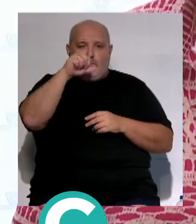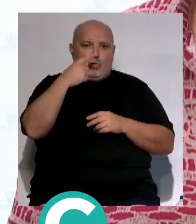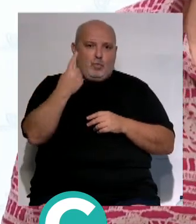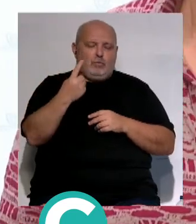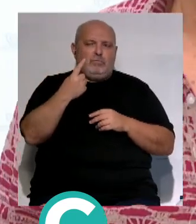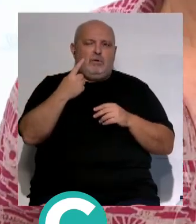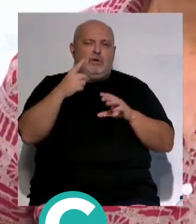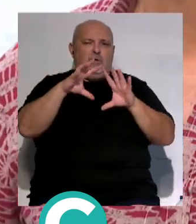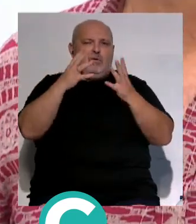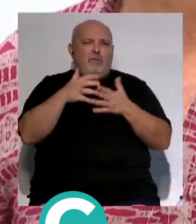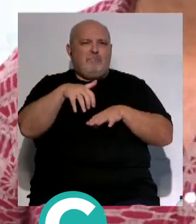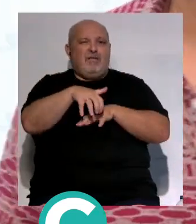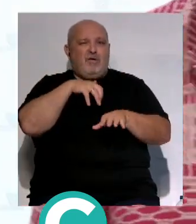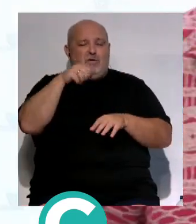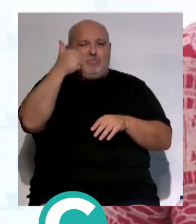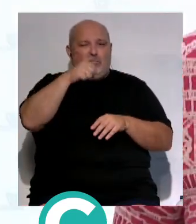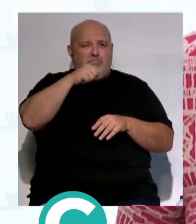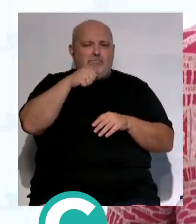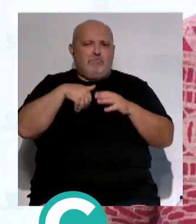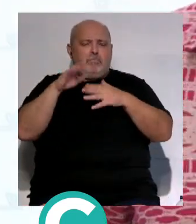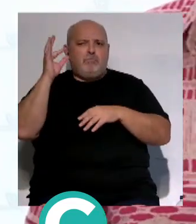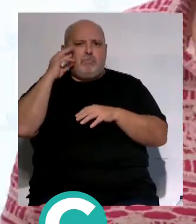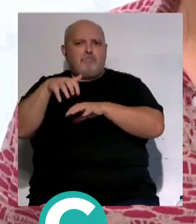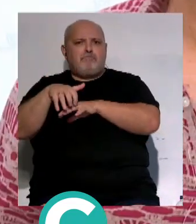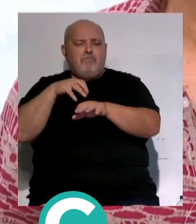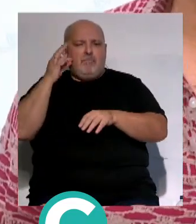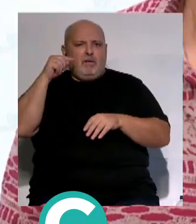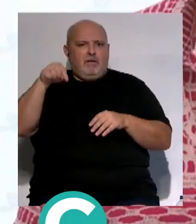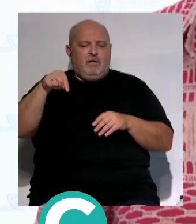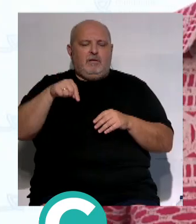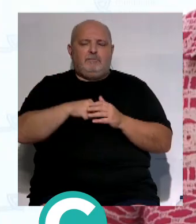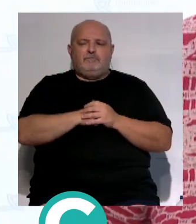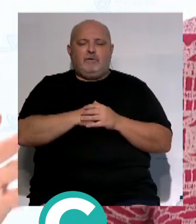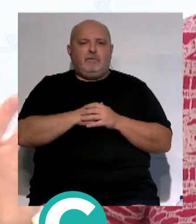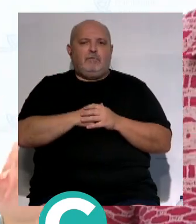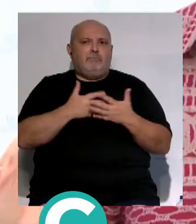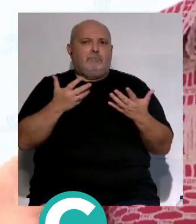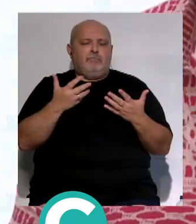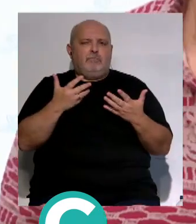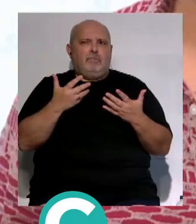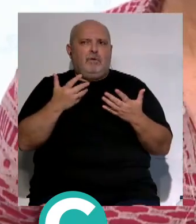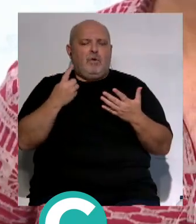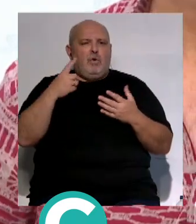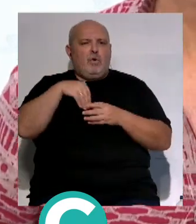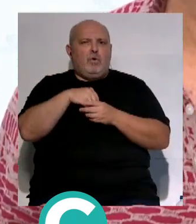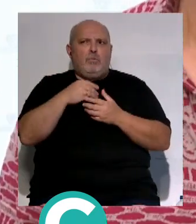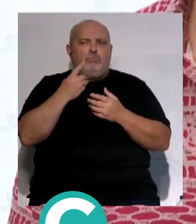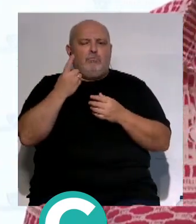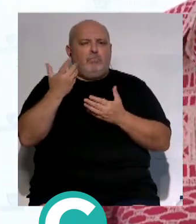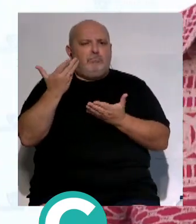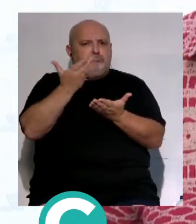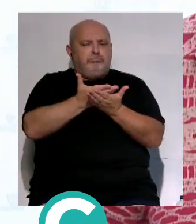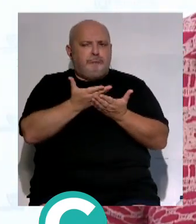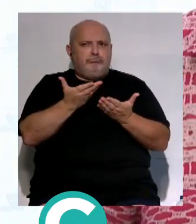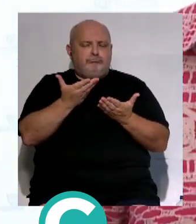un mundo tan masculinizado como es el de la música y más el del blues y el rock ni siquiera ha sido una cosa a propósito es que